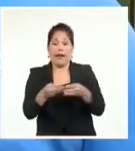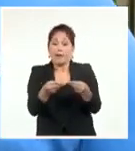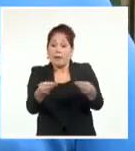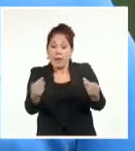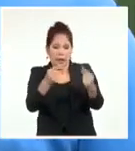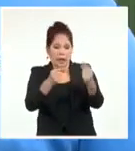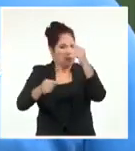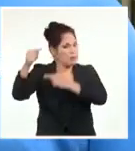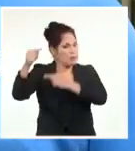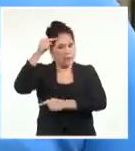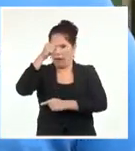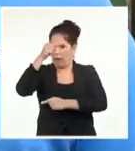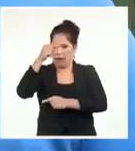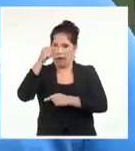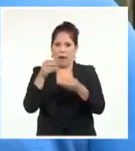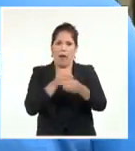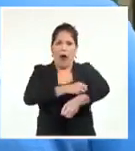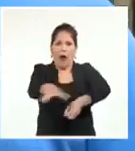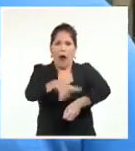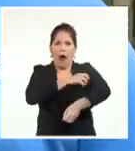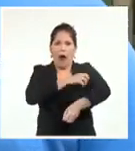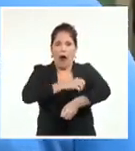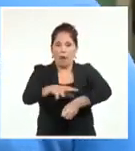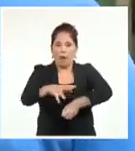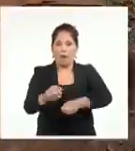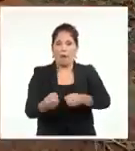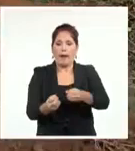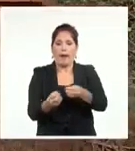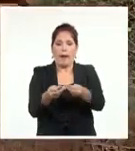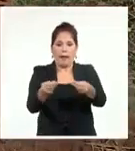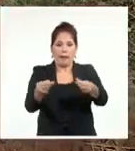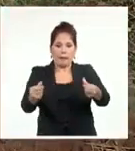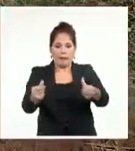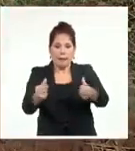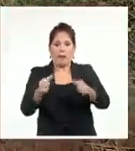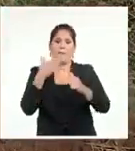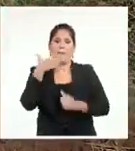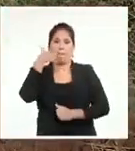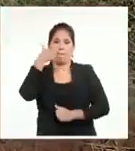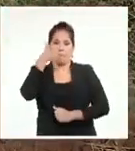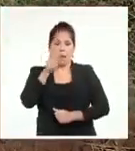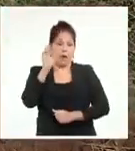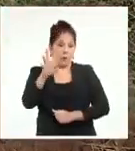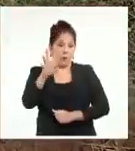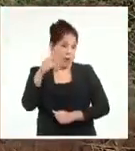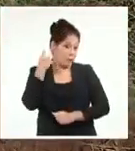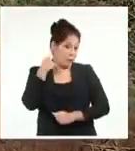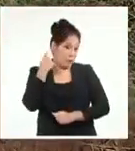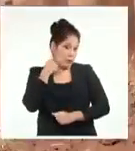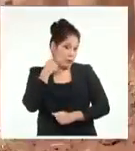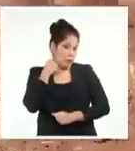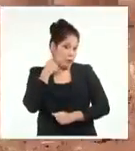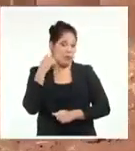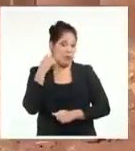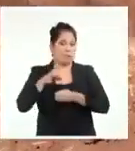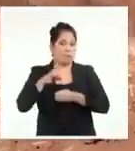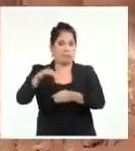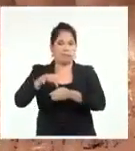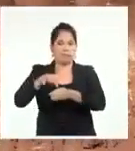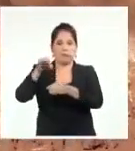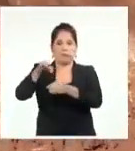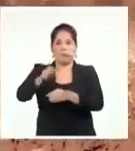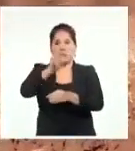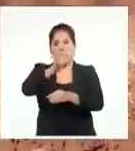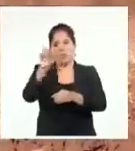hasta el tercer año, por supuesto, el rendimiento va a seguir bajando. En los últimos cuatro años se han dejado de plantar unas